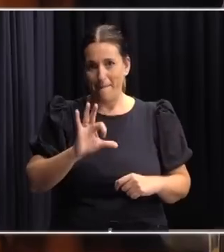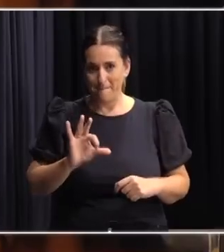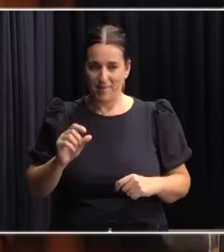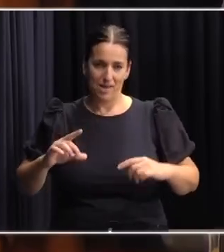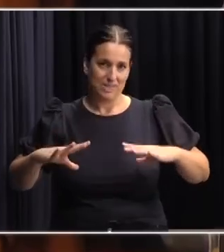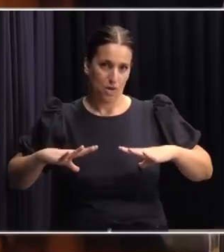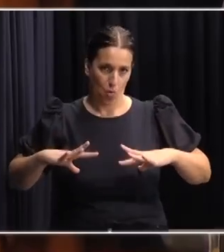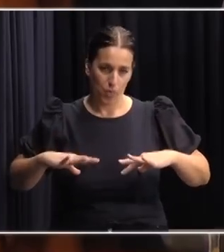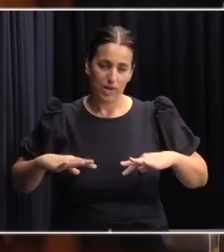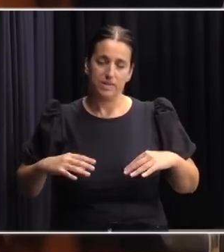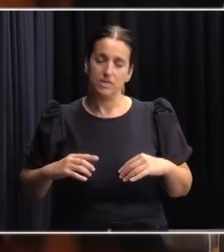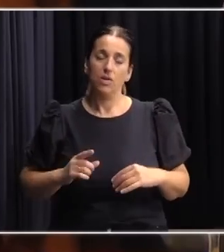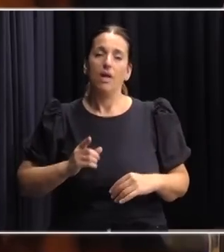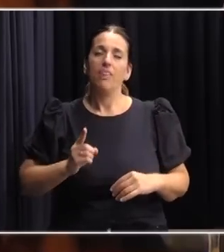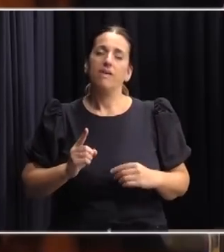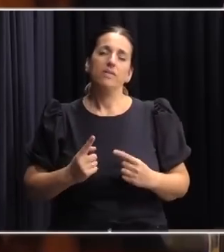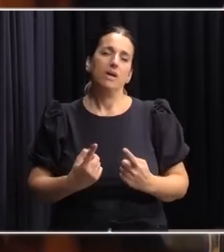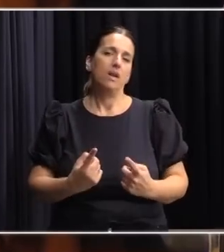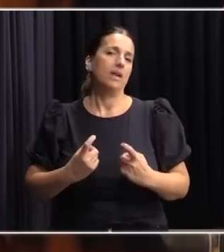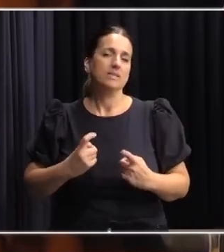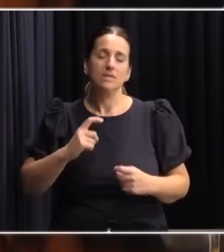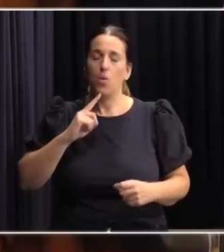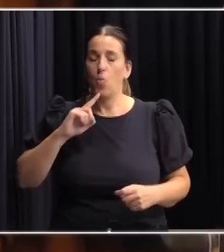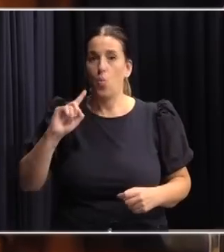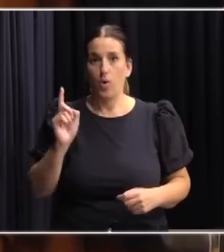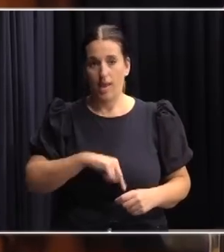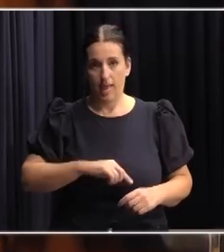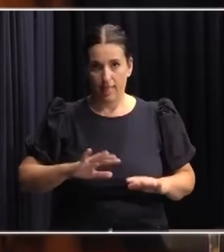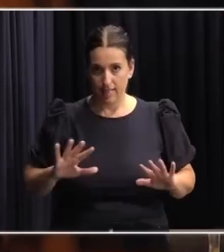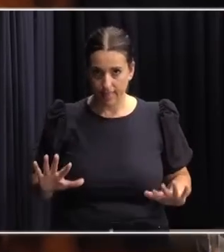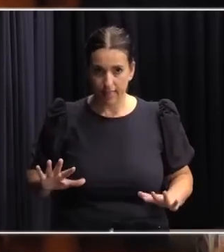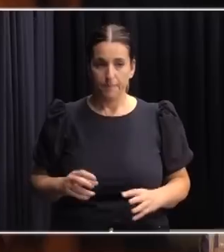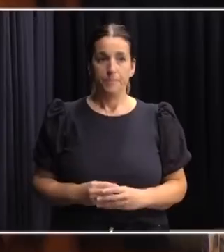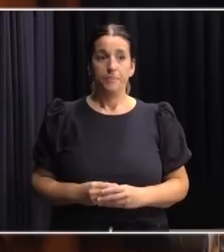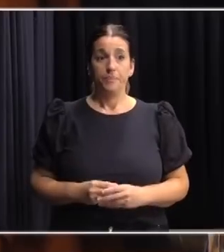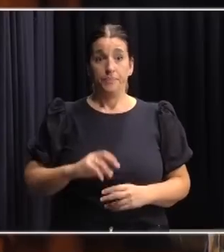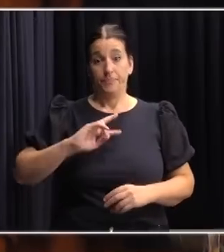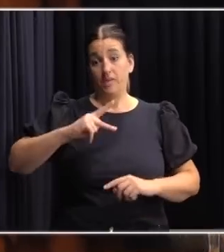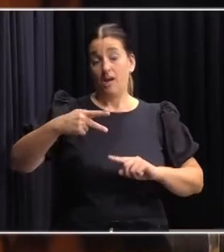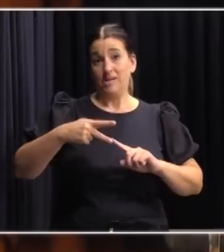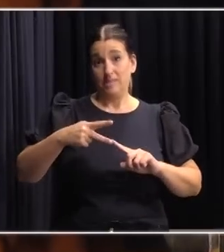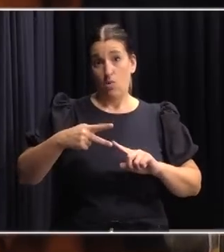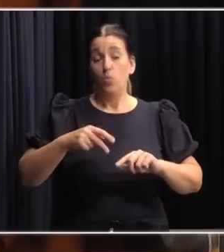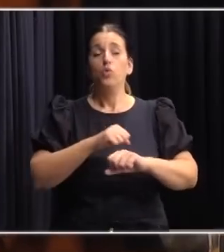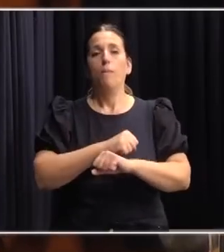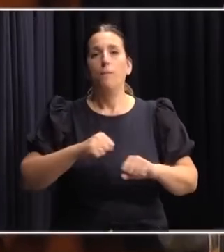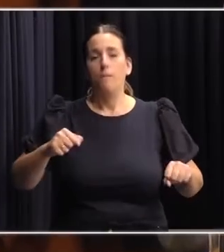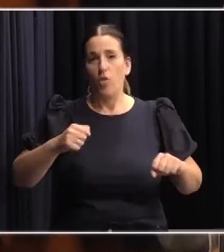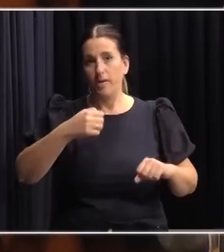era de carácter urgente. La segunda etapa la podemos